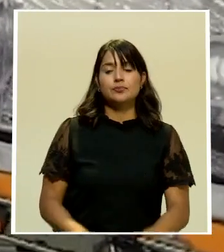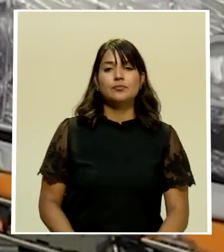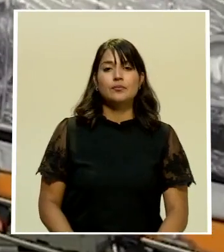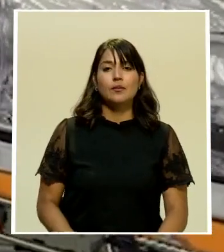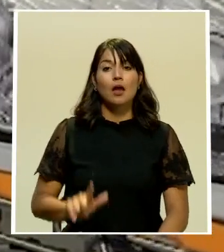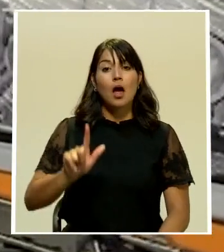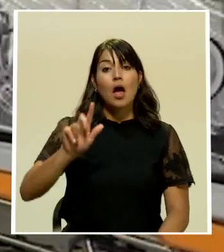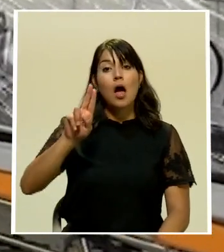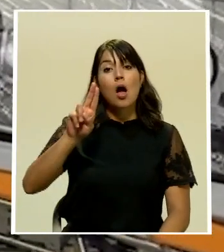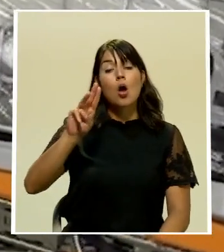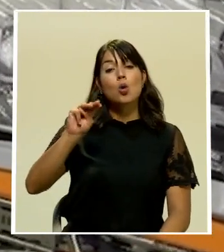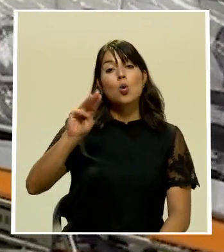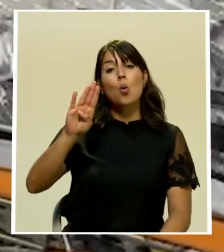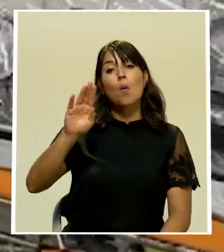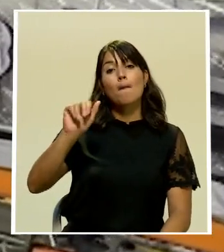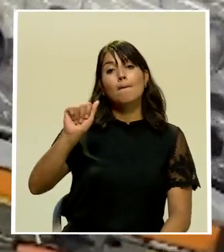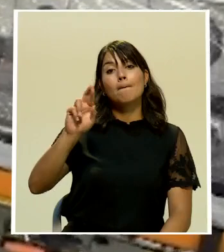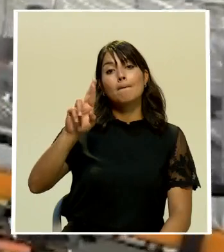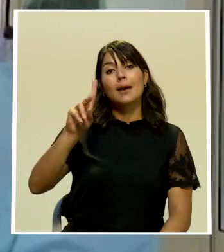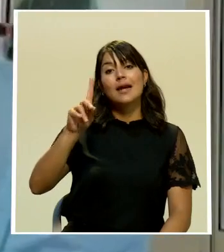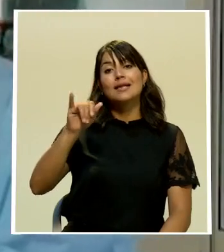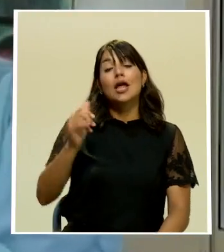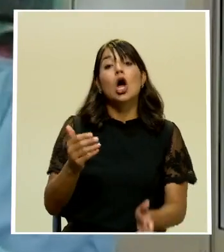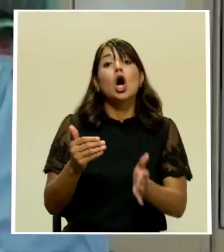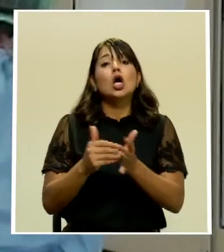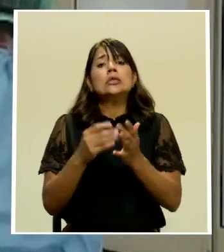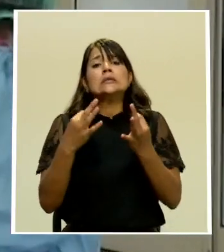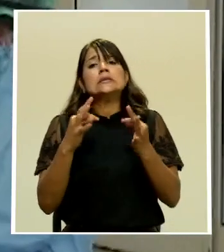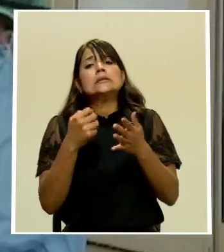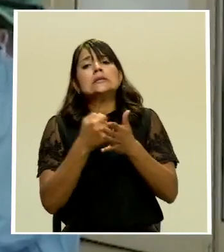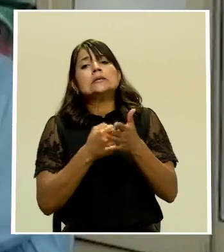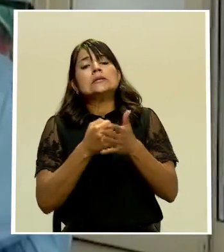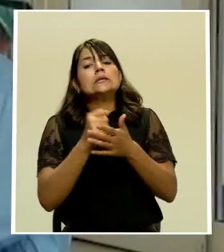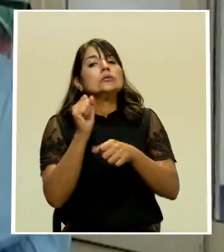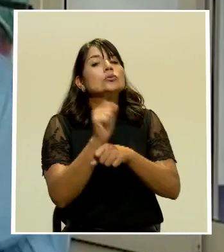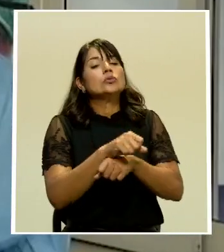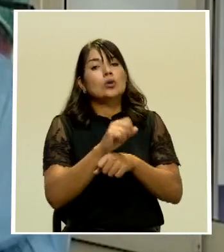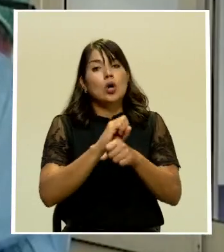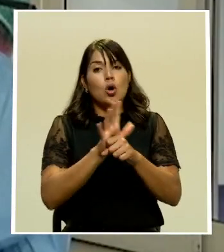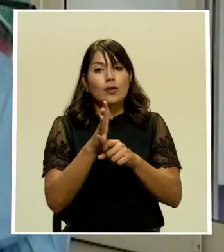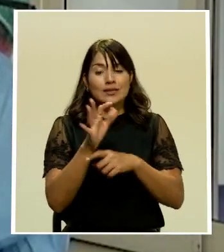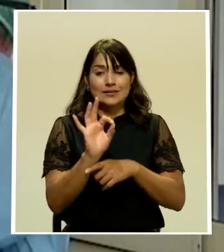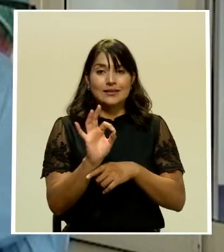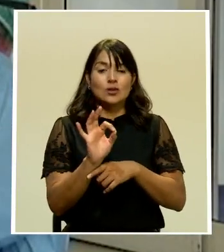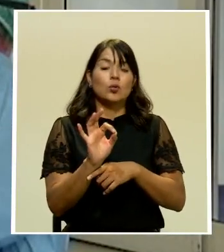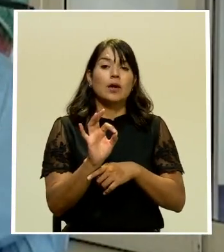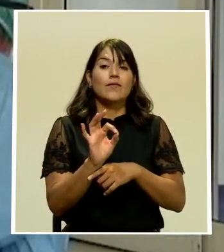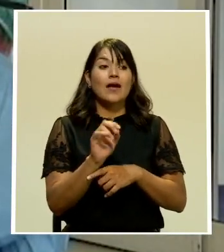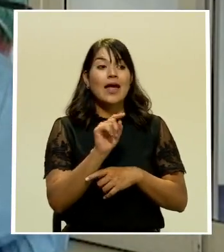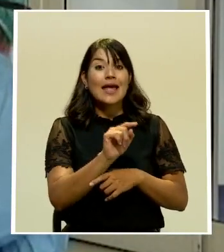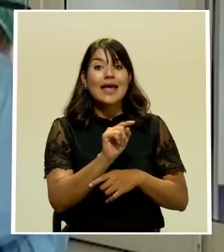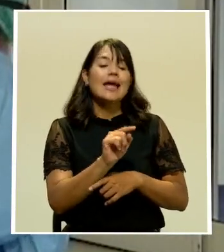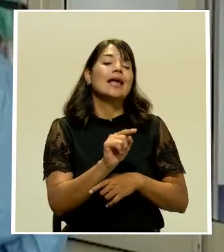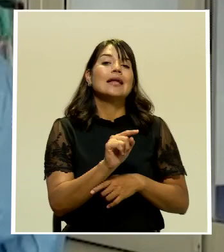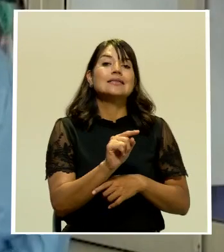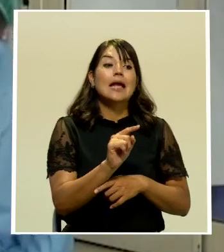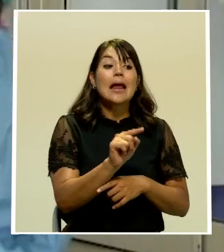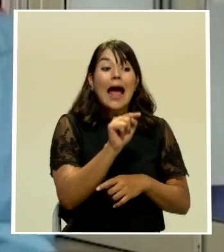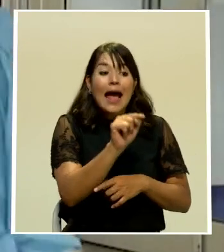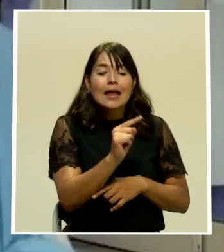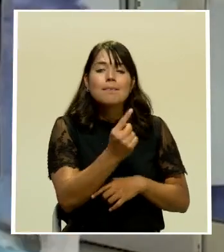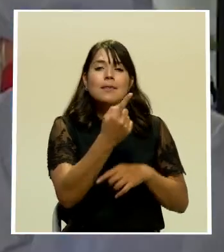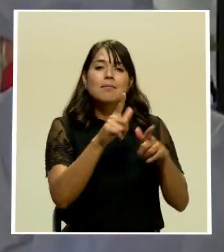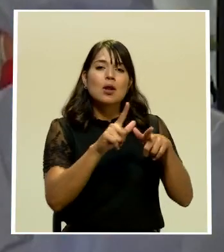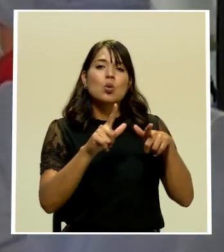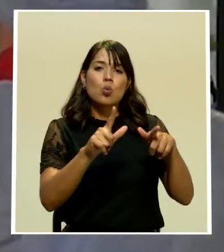Lombardía combate de nuevo al coronavirus La próspera región al norte de Italia la primera zona de Europa azotada por la